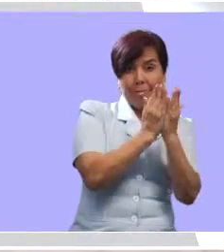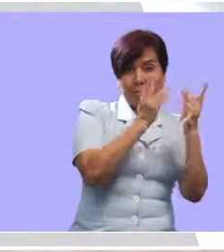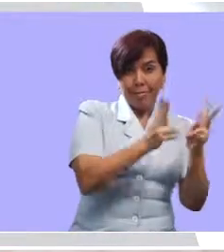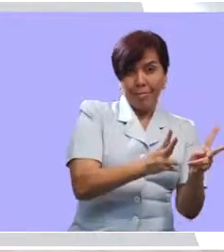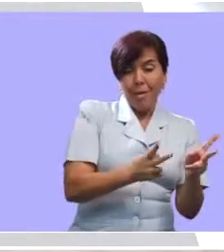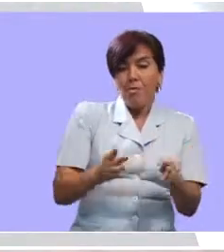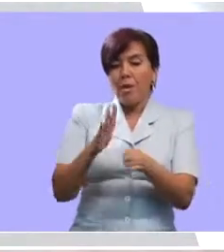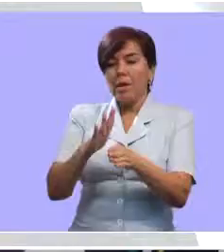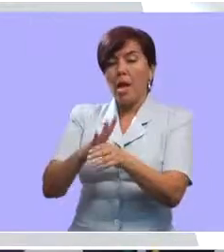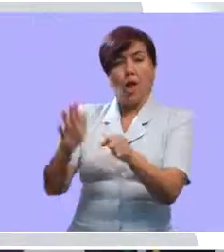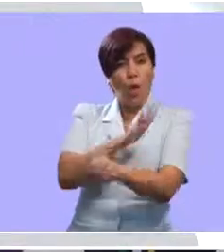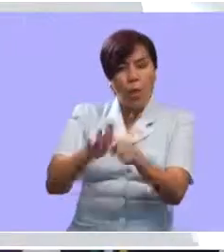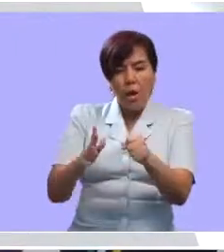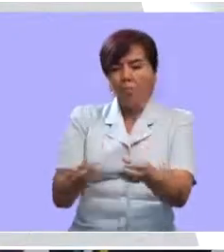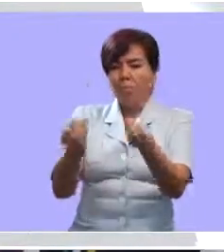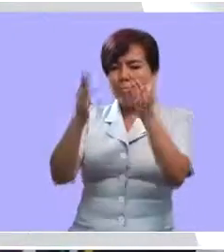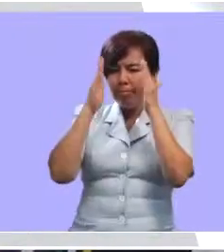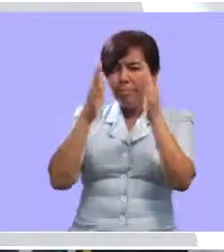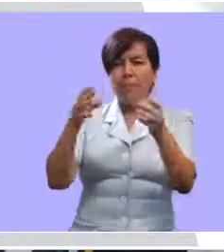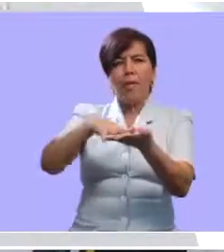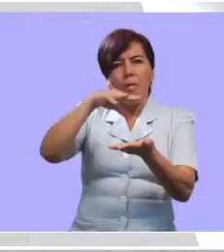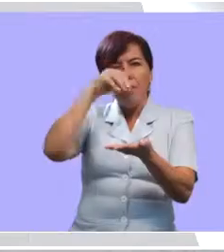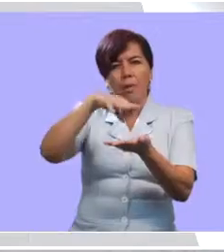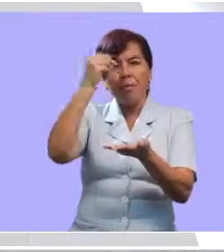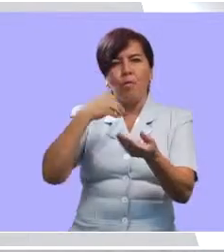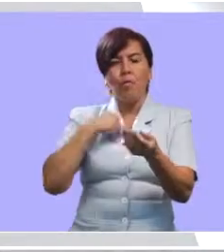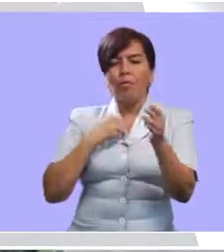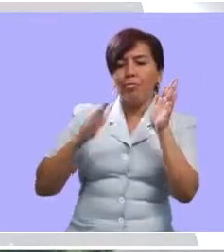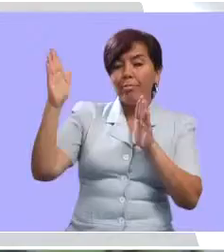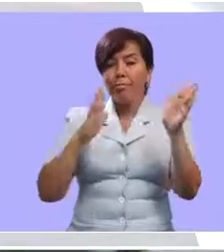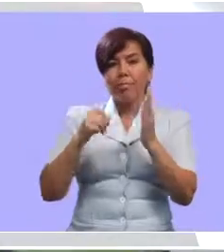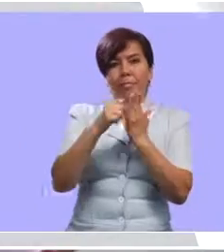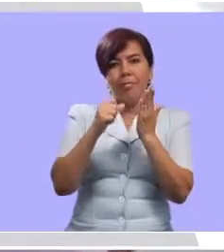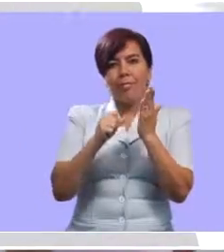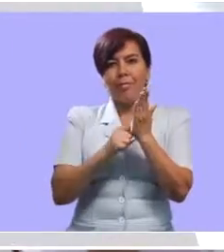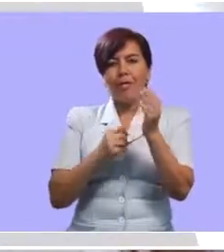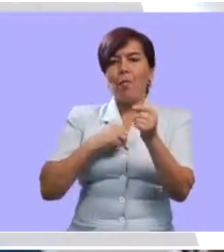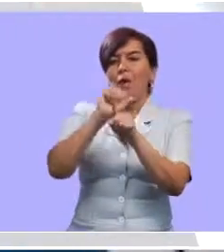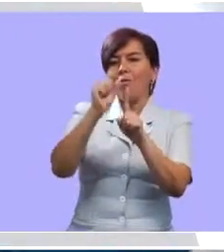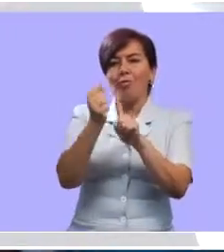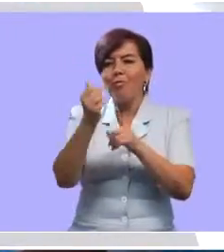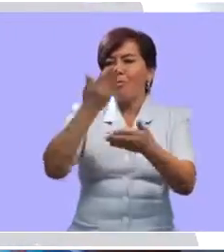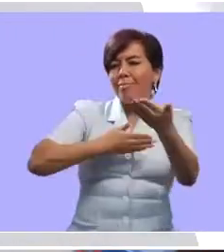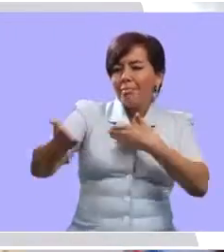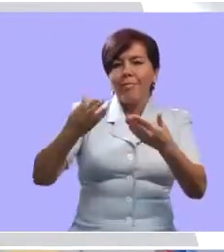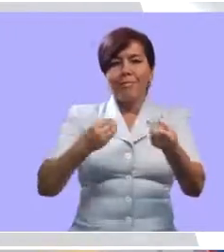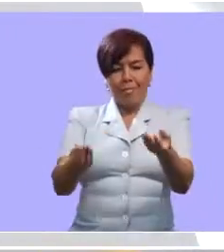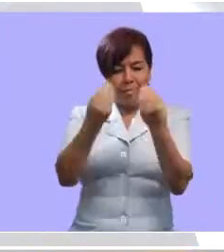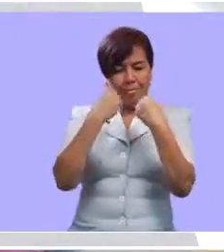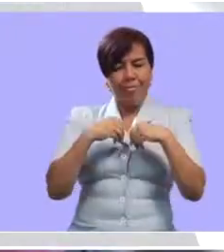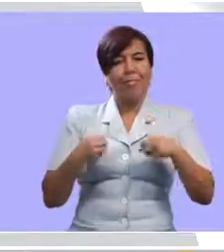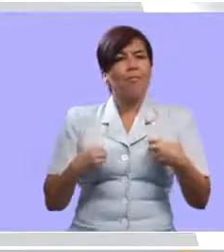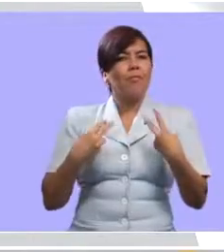colegio, de tal manera que esté ocupado su tiempo y aparte de eso, pues participen en programas a nivel social que